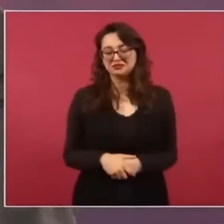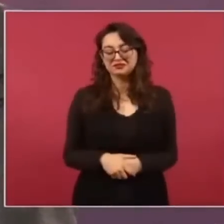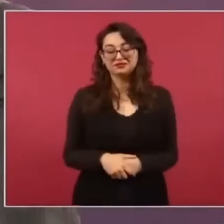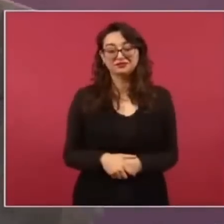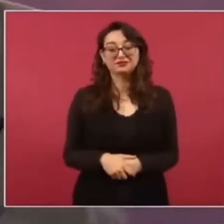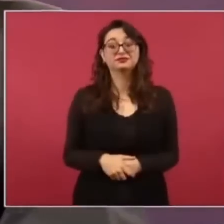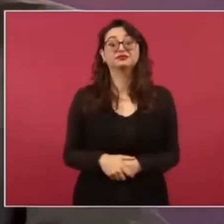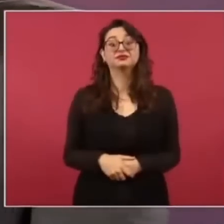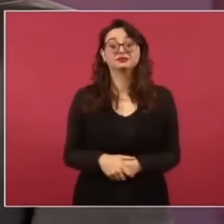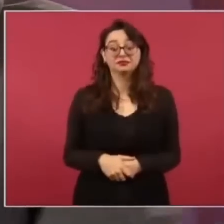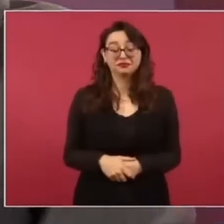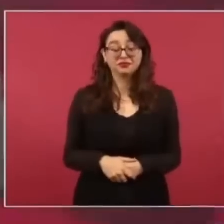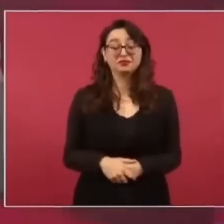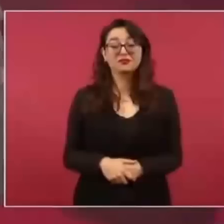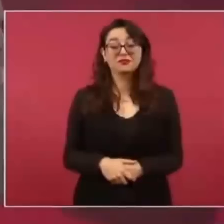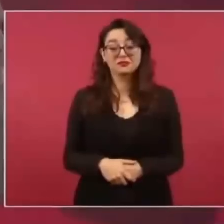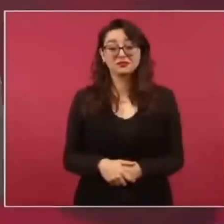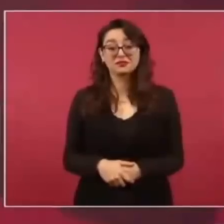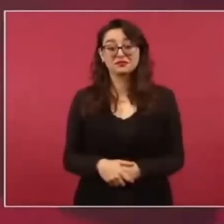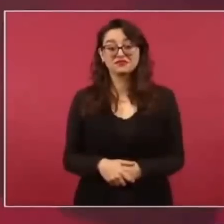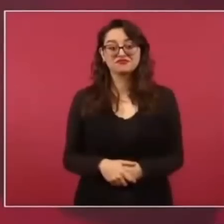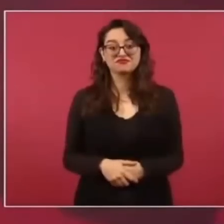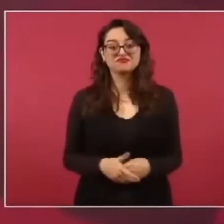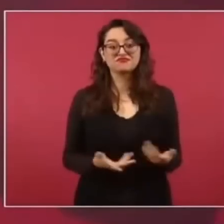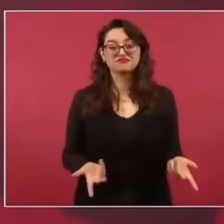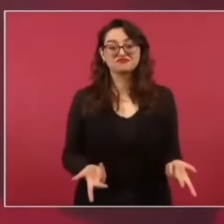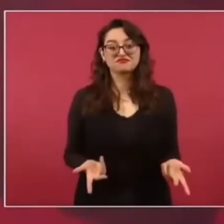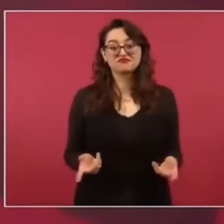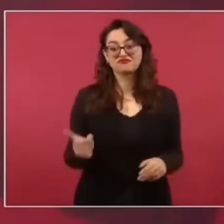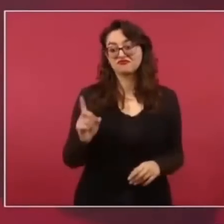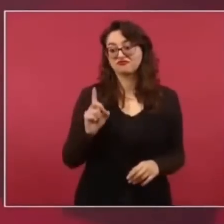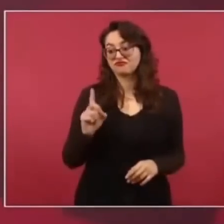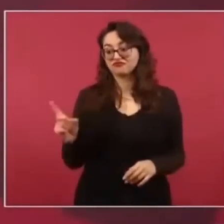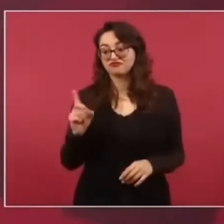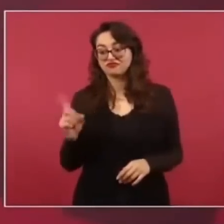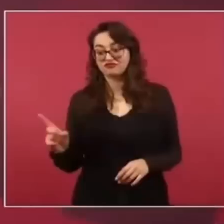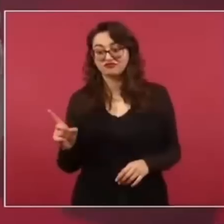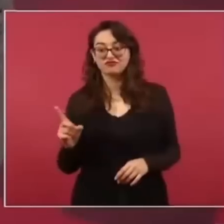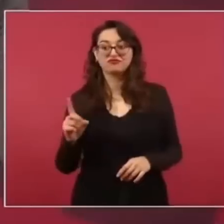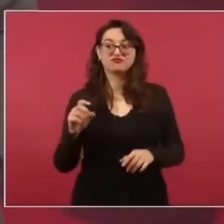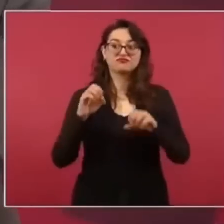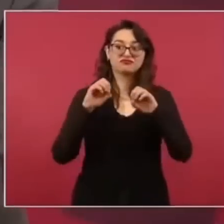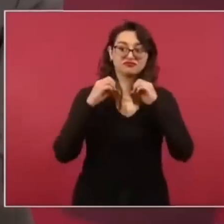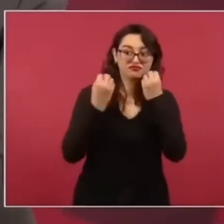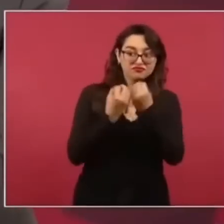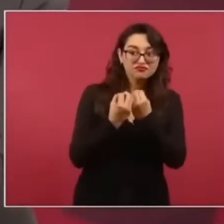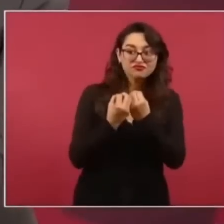tanto por la derecha como por estas organizaciones.